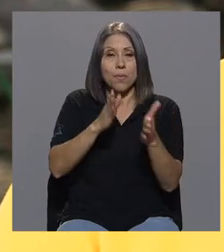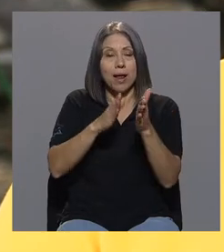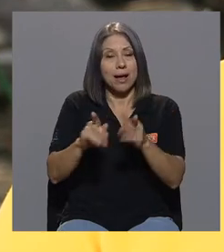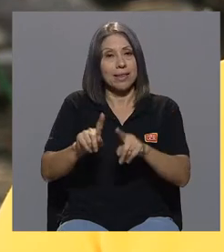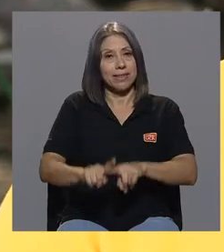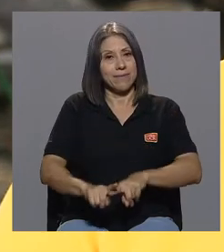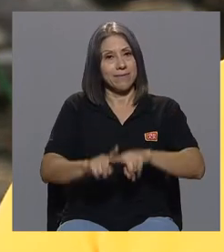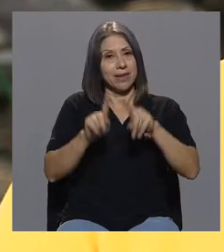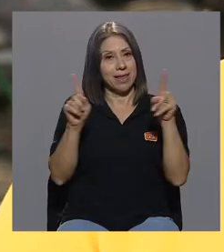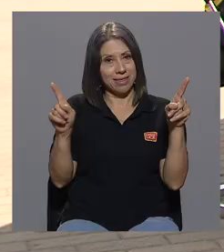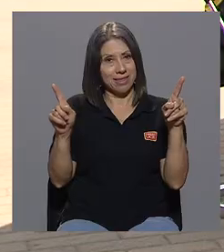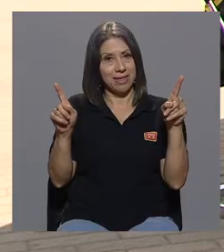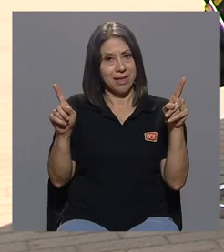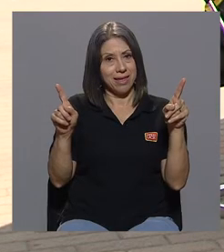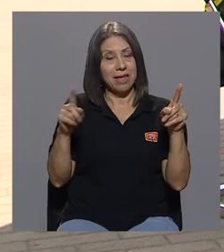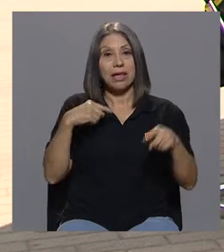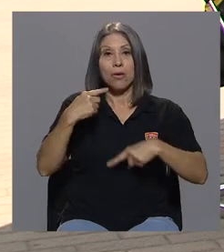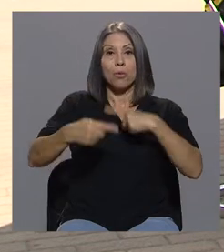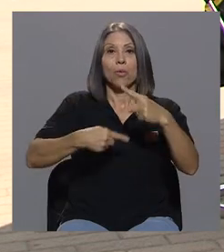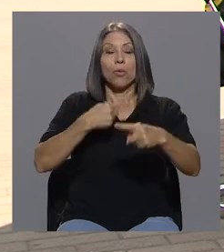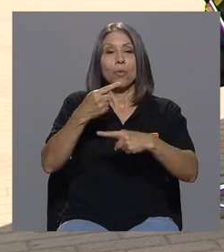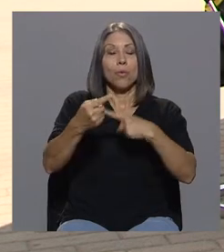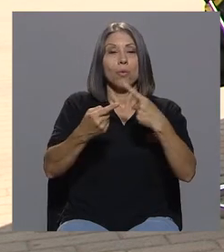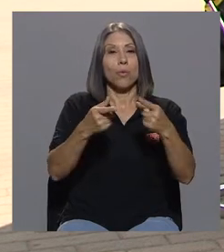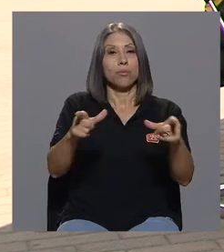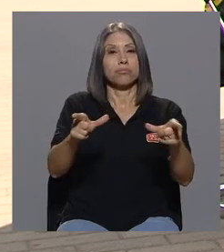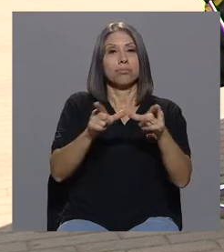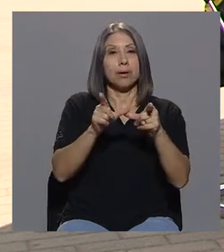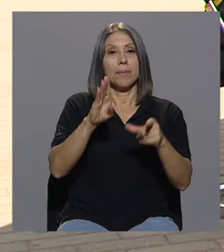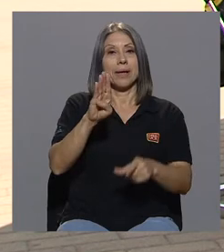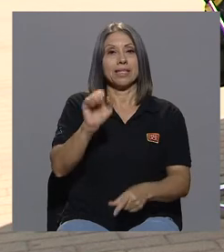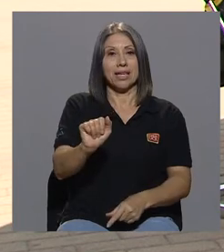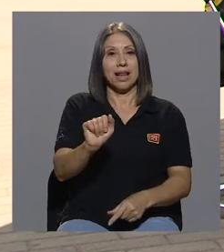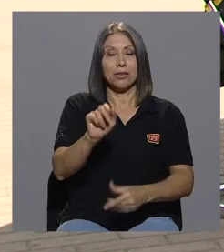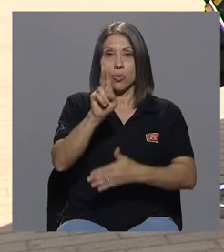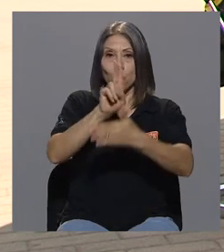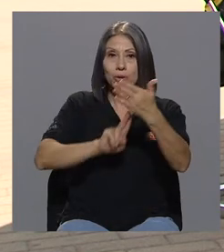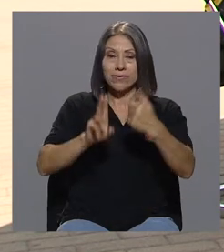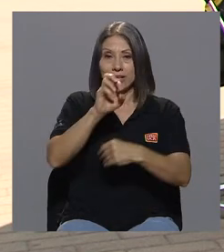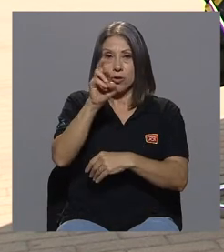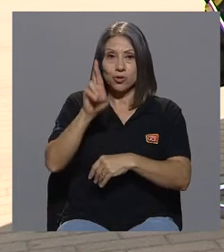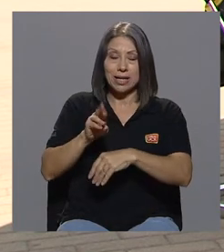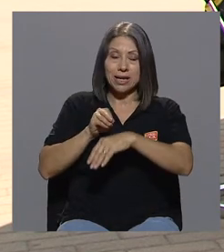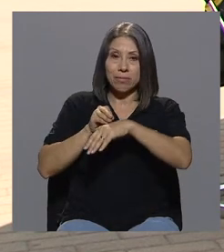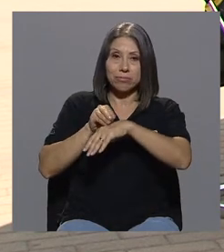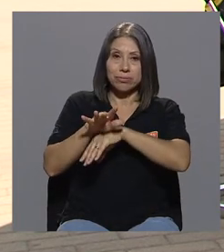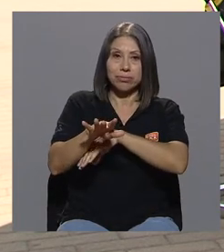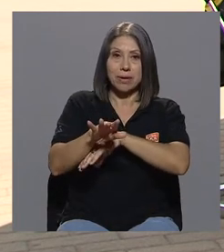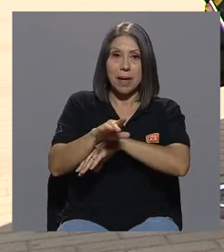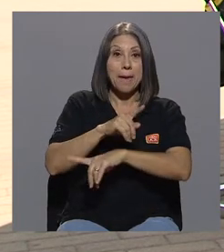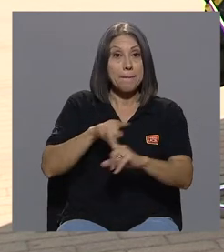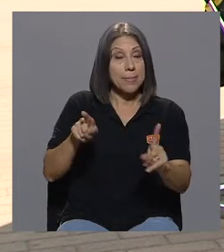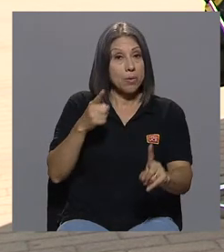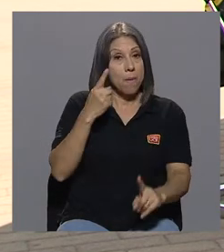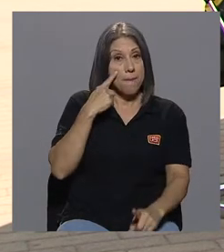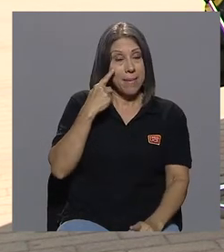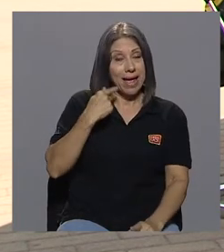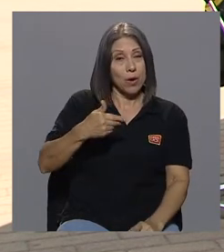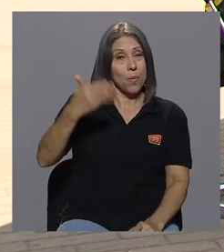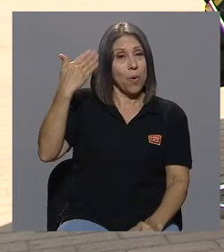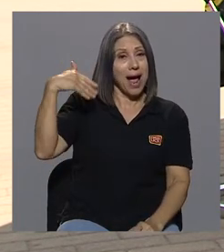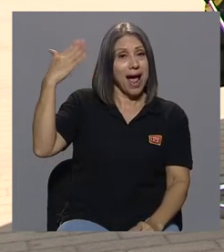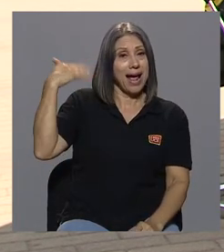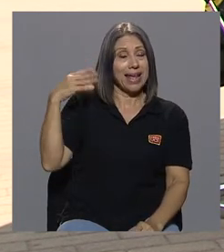llevó camino a su bachillerato la universidad de Costa Rica le marcó pero vea como aquel joven que en